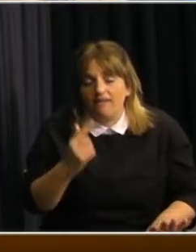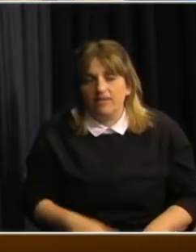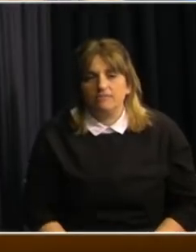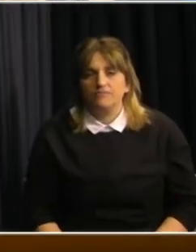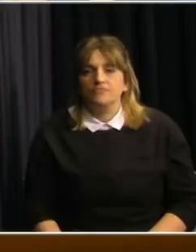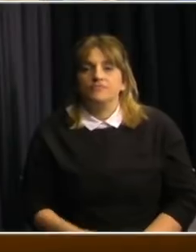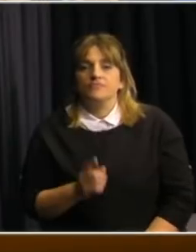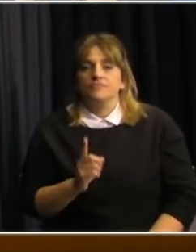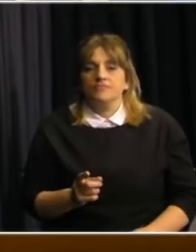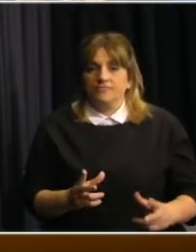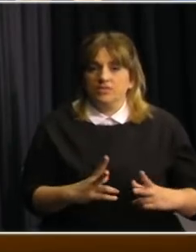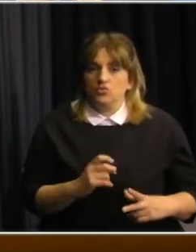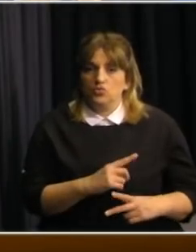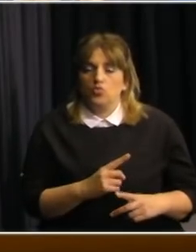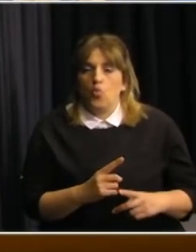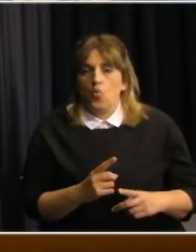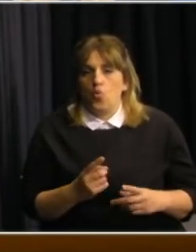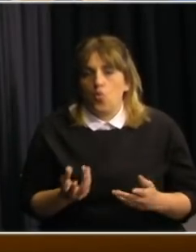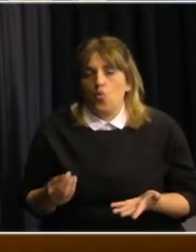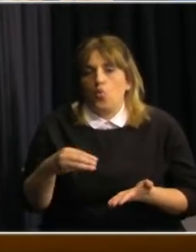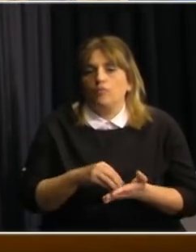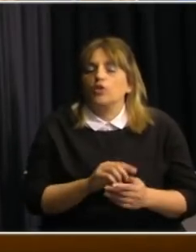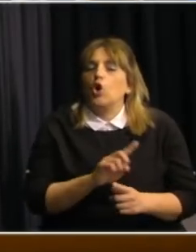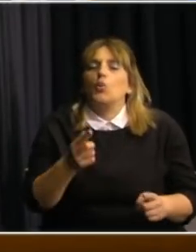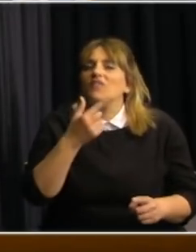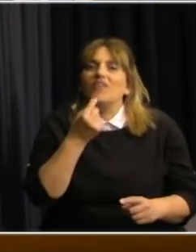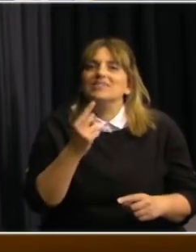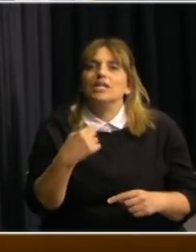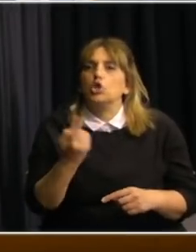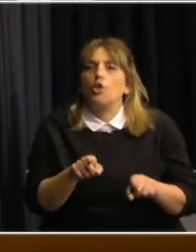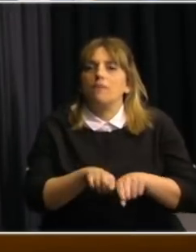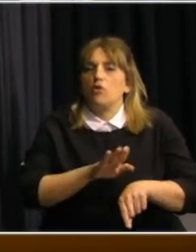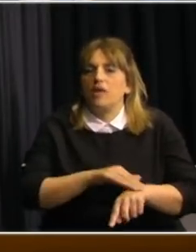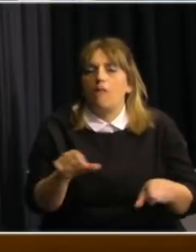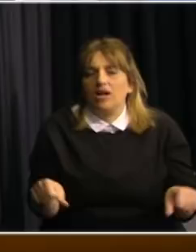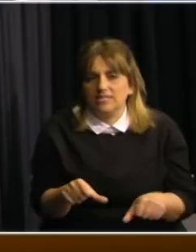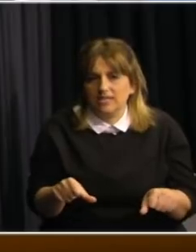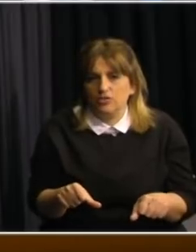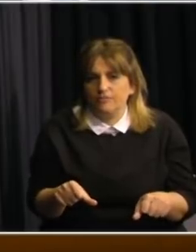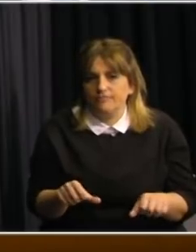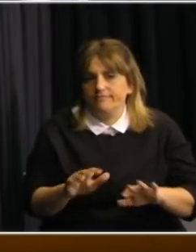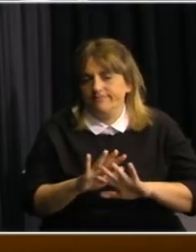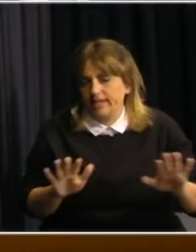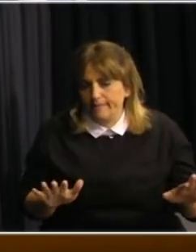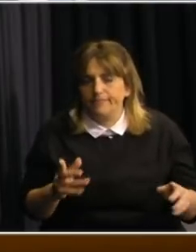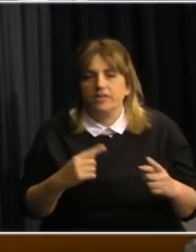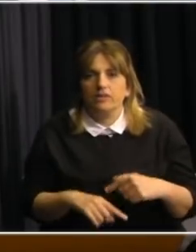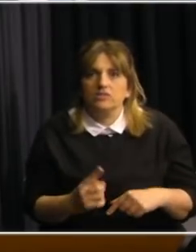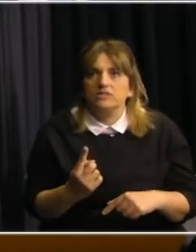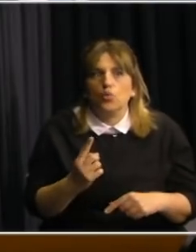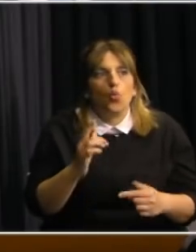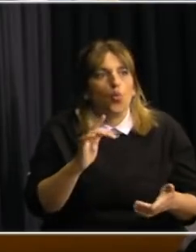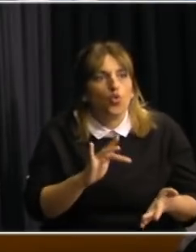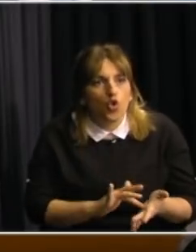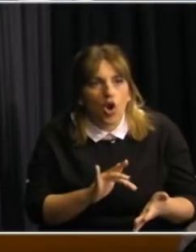complementar Maximiliano es difícil que todo vaya en paralelo eso es así tocas una cosa